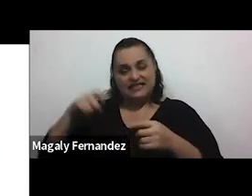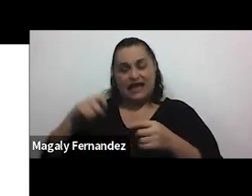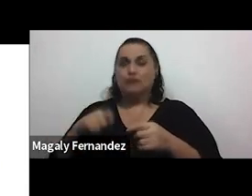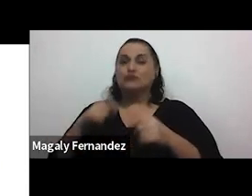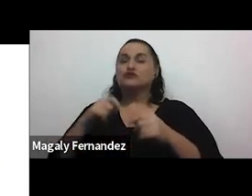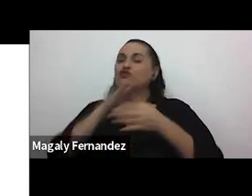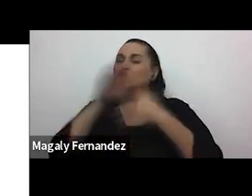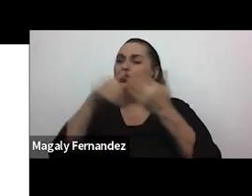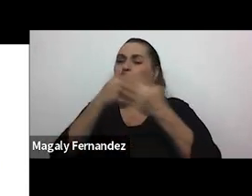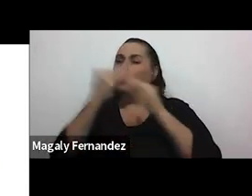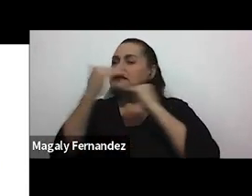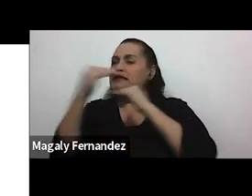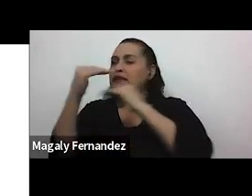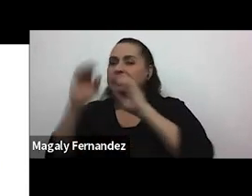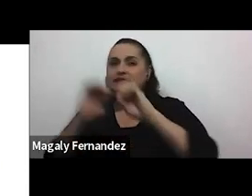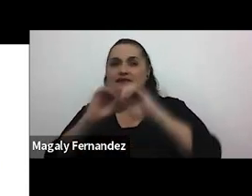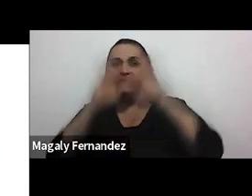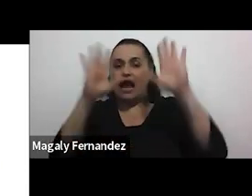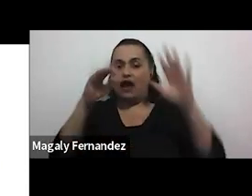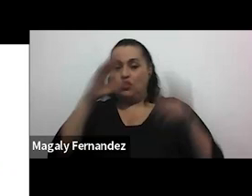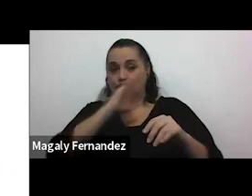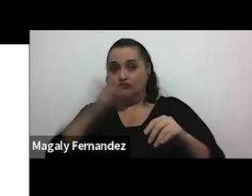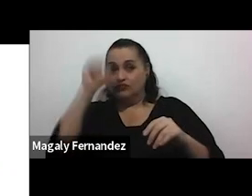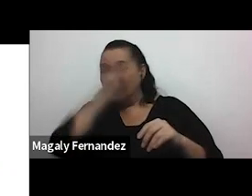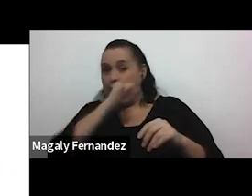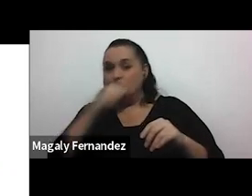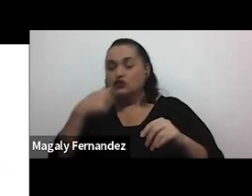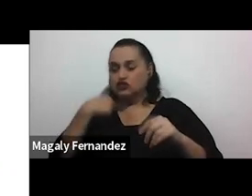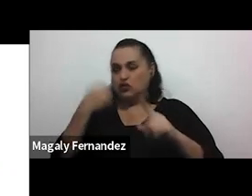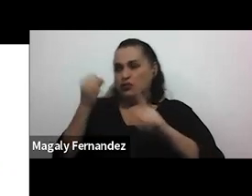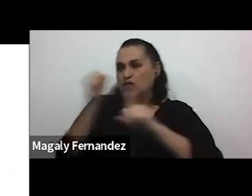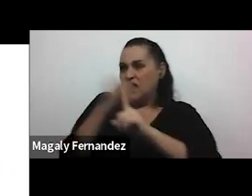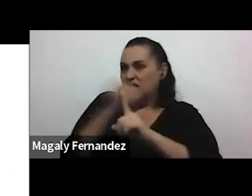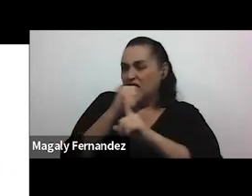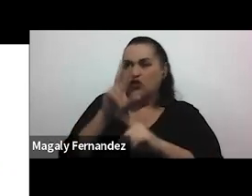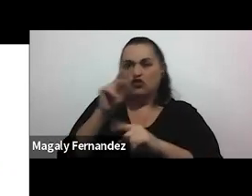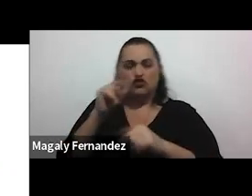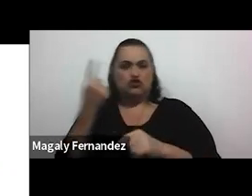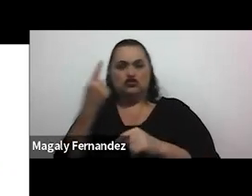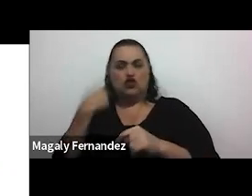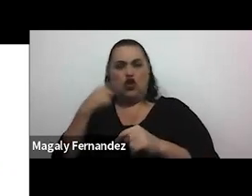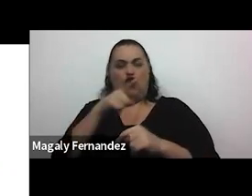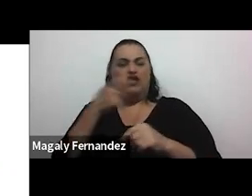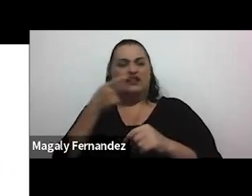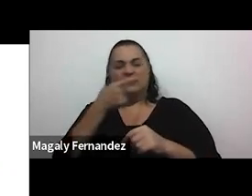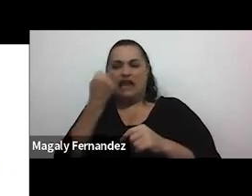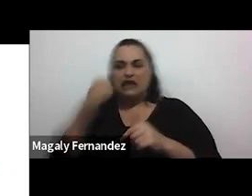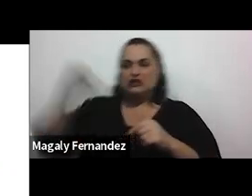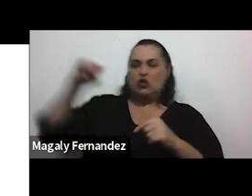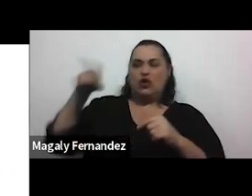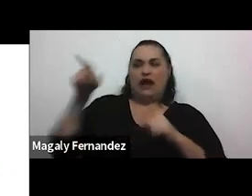reconocer cuando antes que estoy siendo agredida que no solo porque me traicionan sino que me agrede físicamente